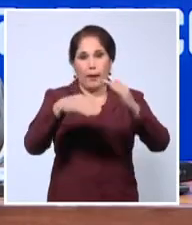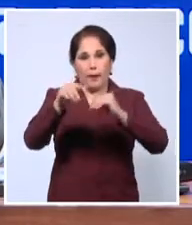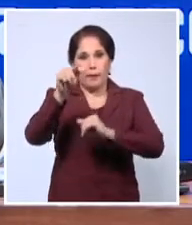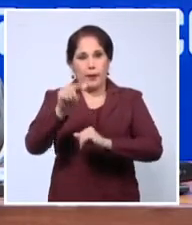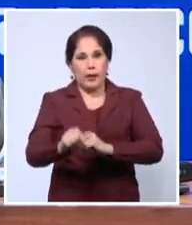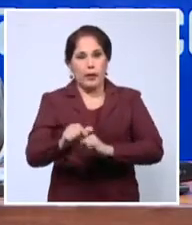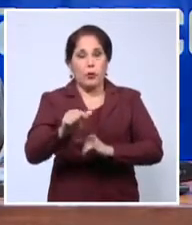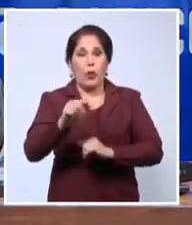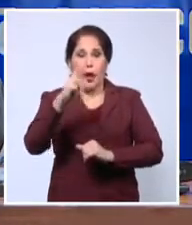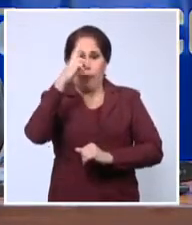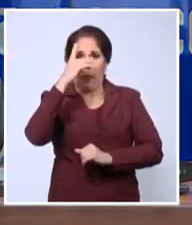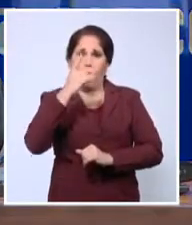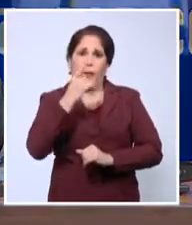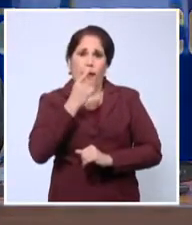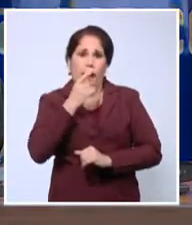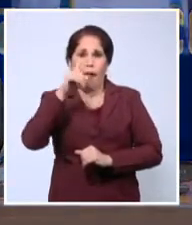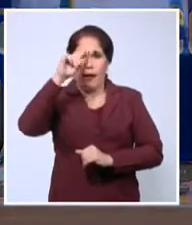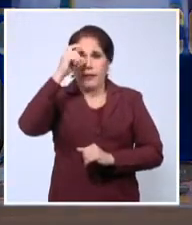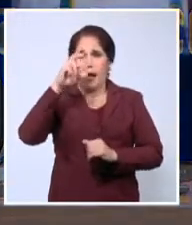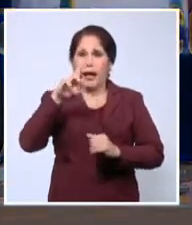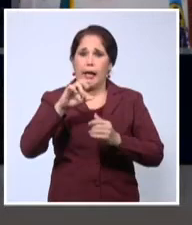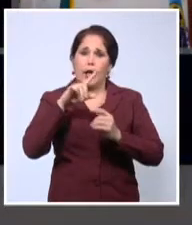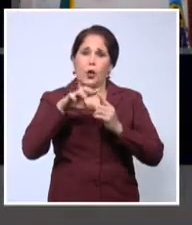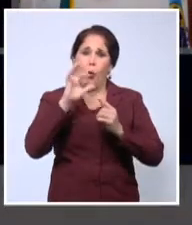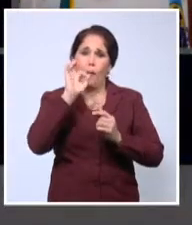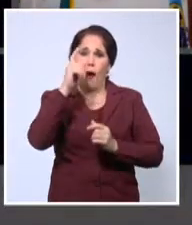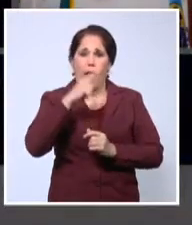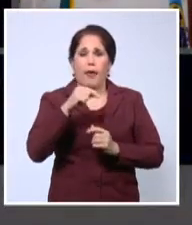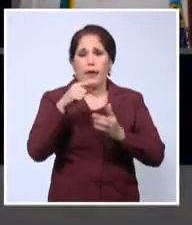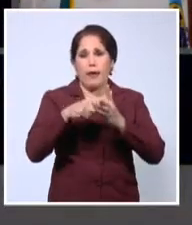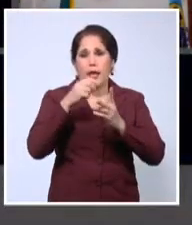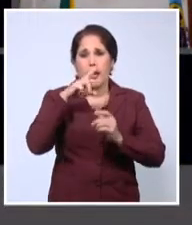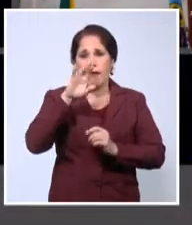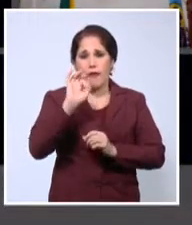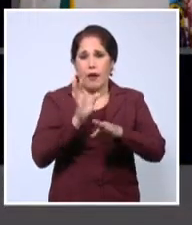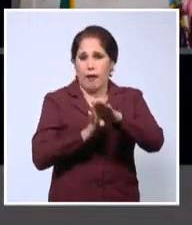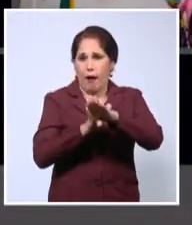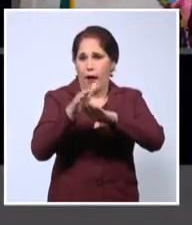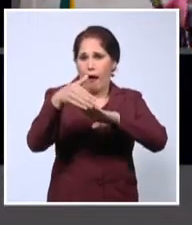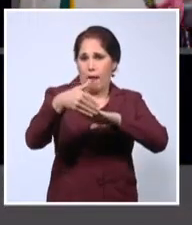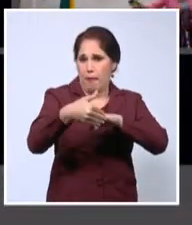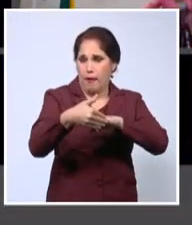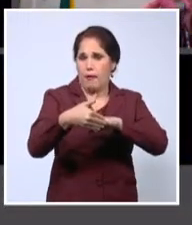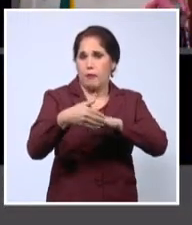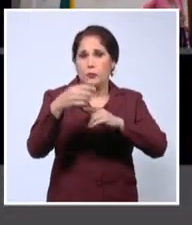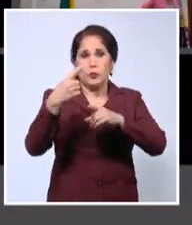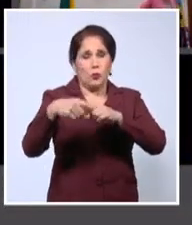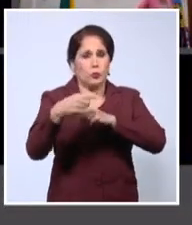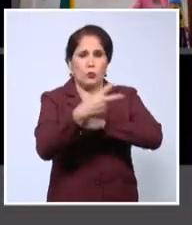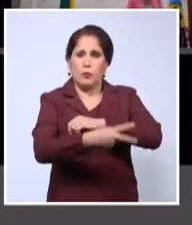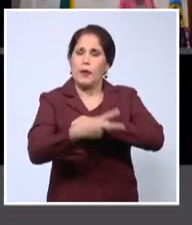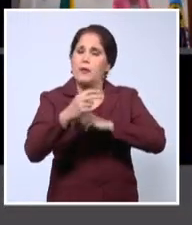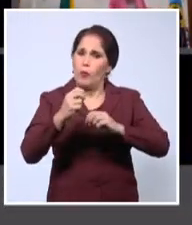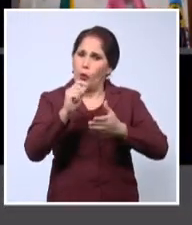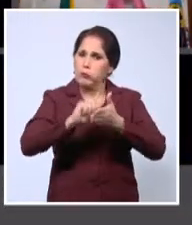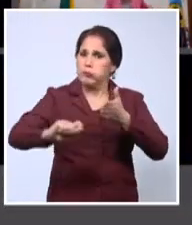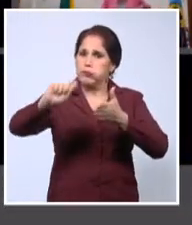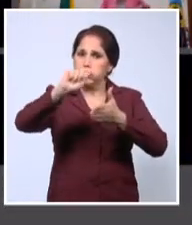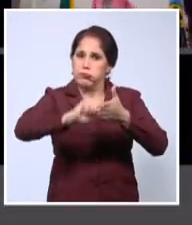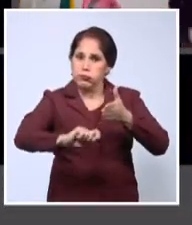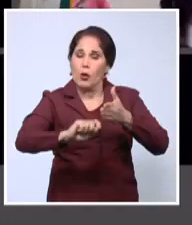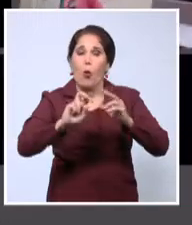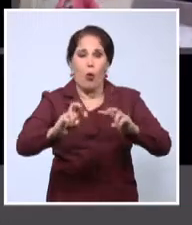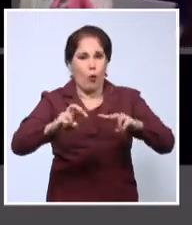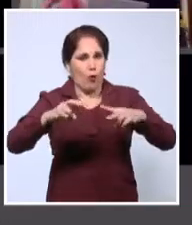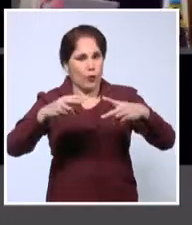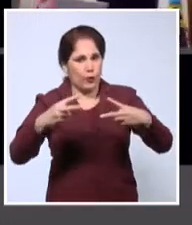Dominica, San Cristóbal y Nieves, Jamaica y San Vicente y las Granadinas por su reelección en esos cargos,